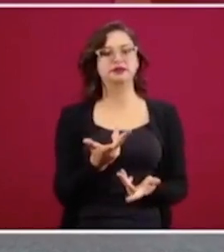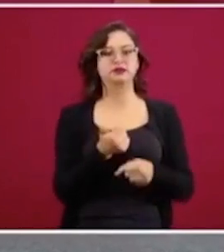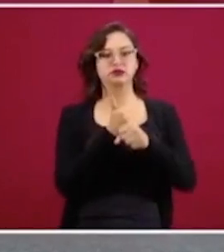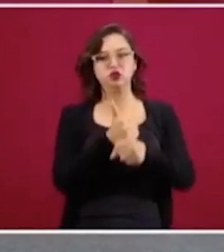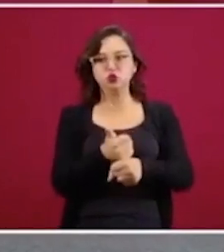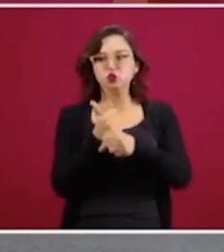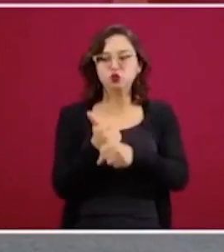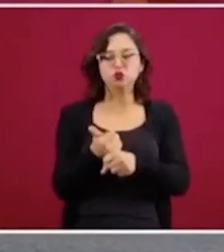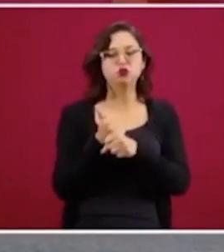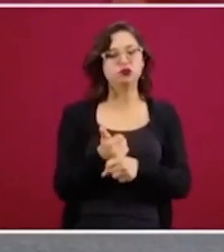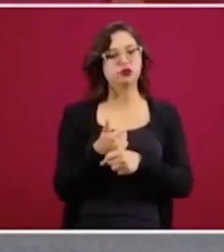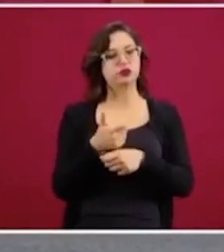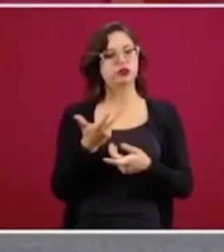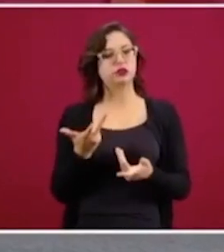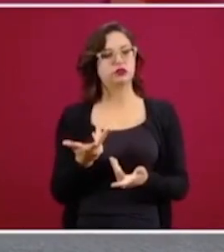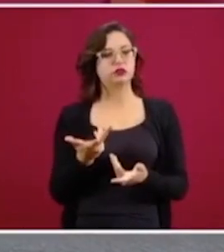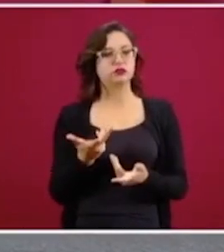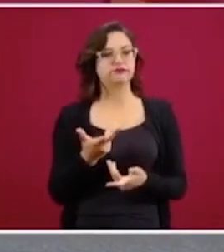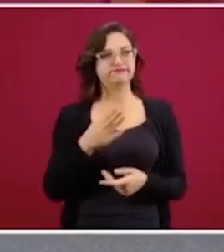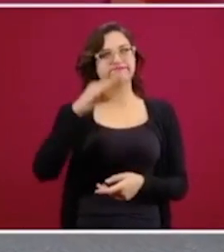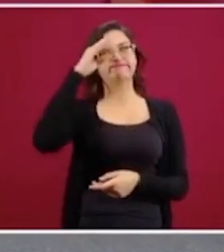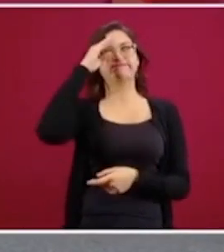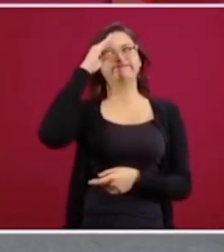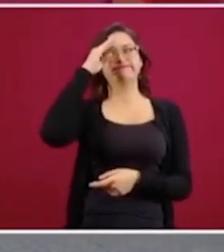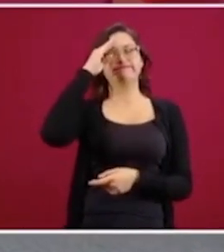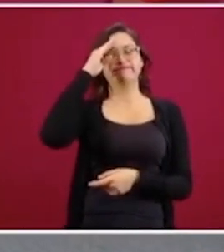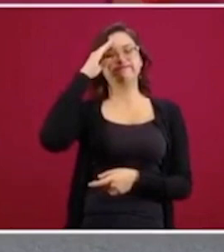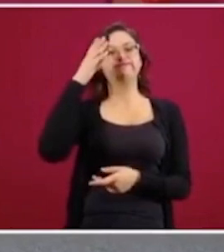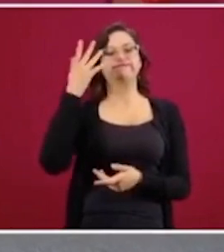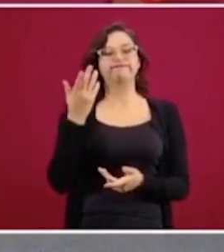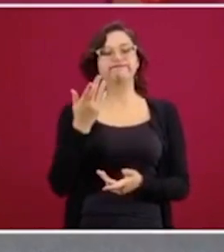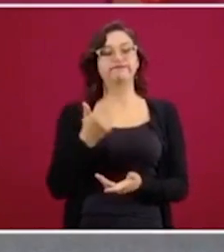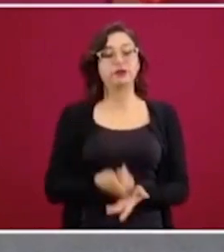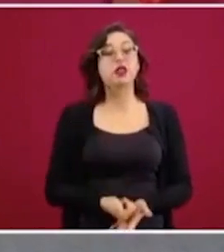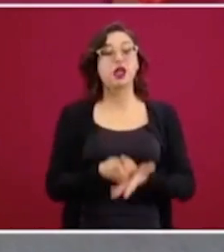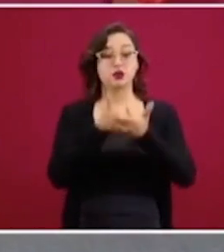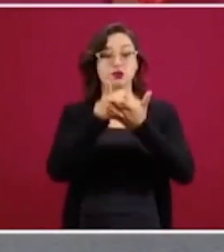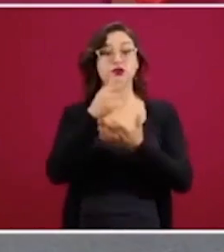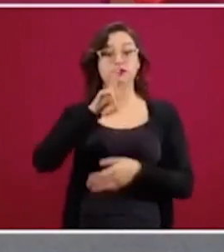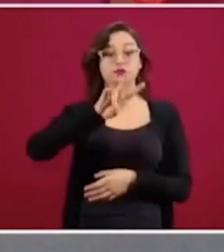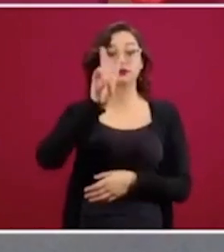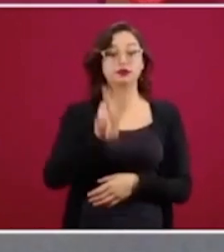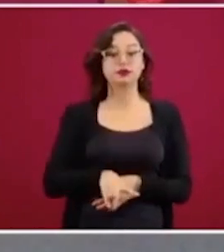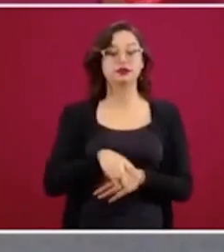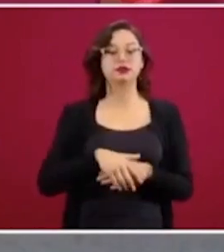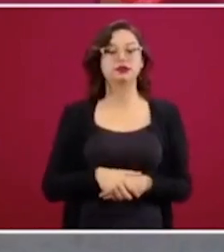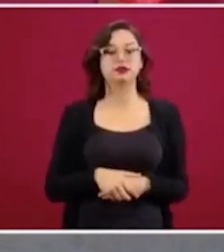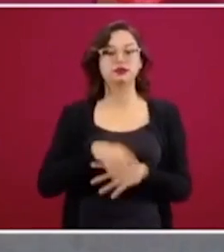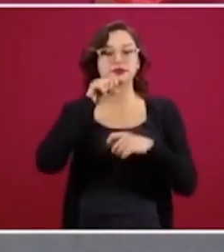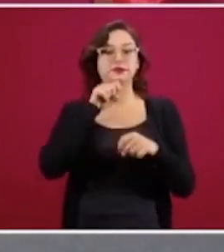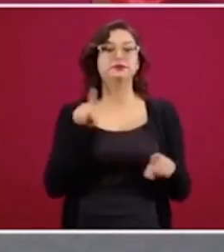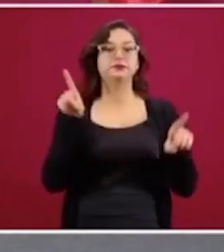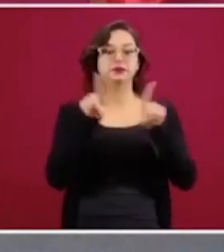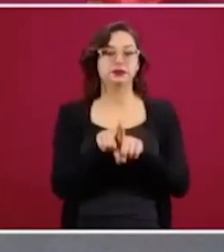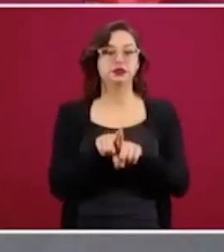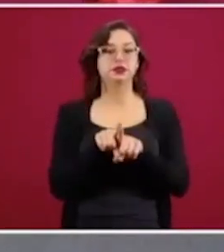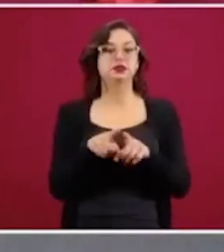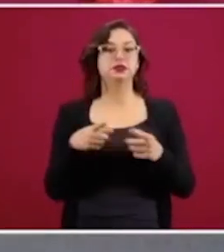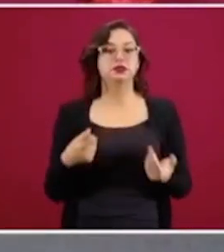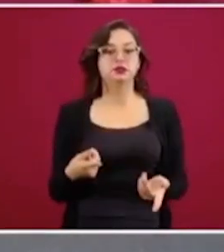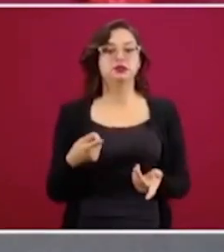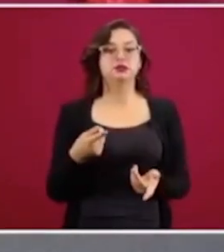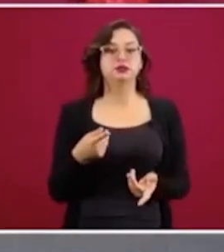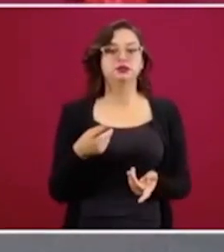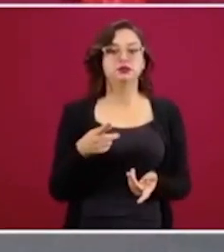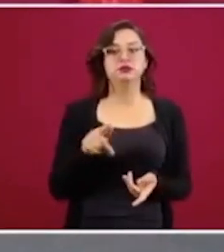sufrimiento que les provoca, ayudan también el que piensen en el sufrimiento de las